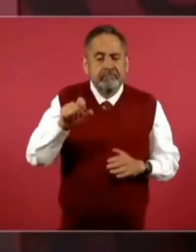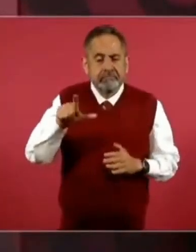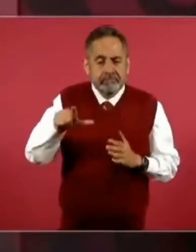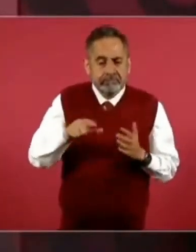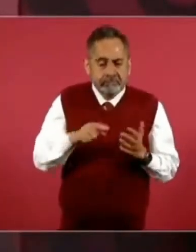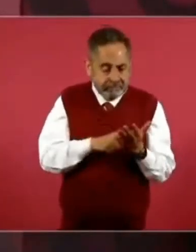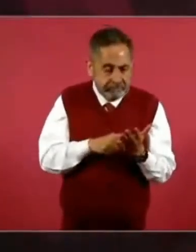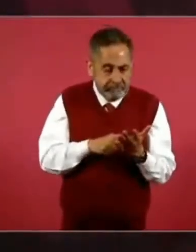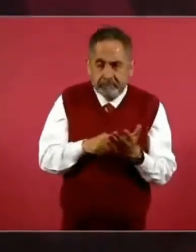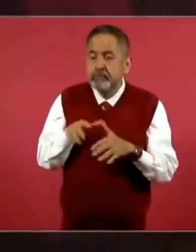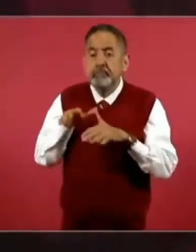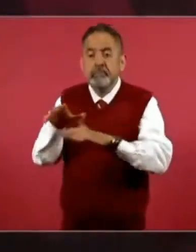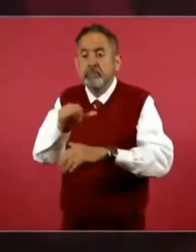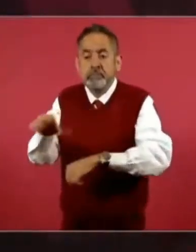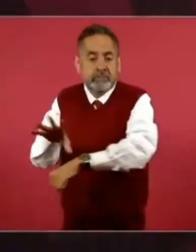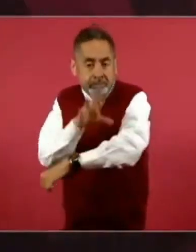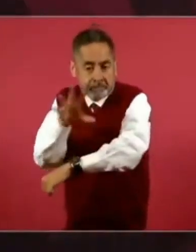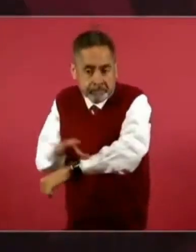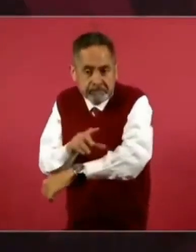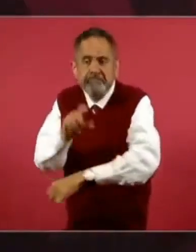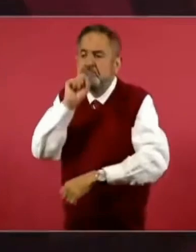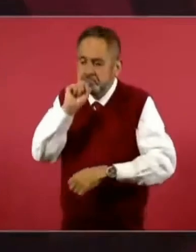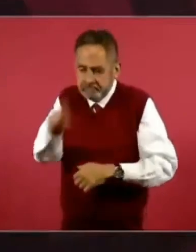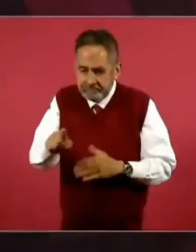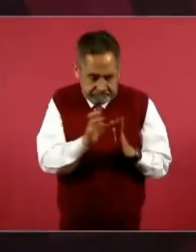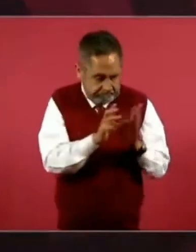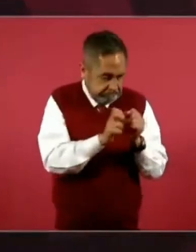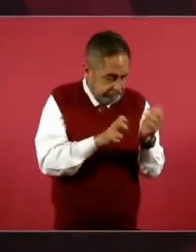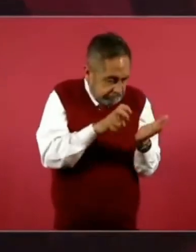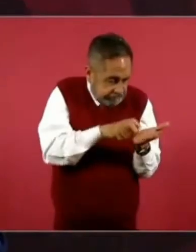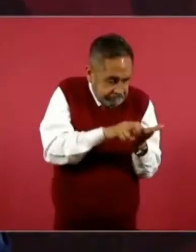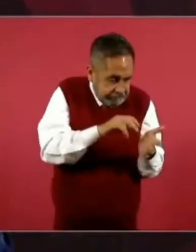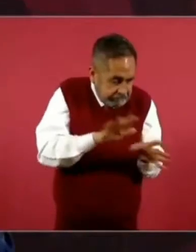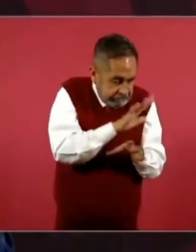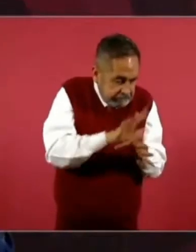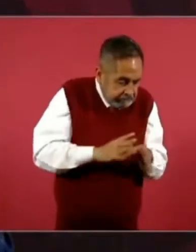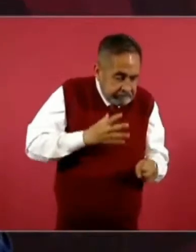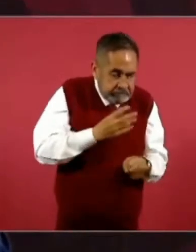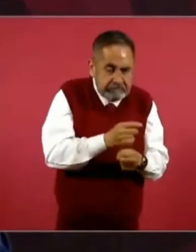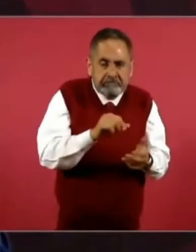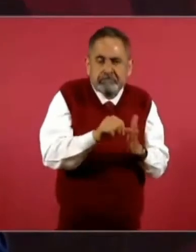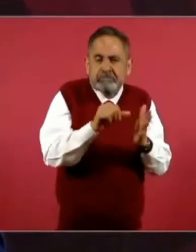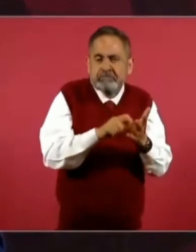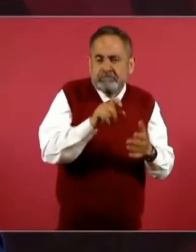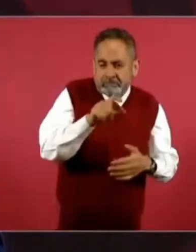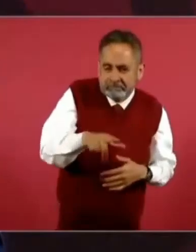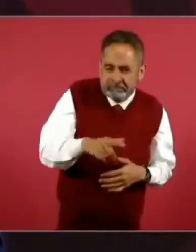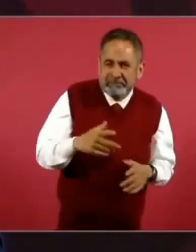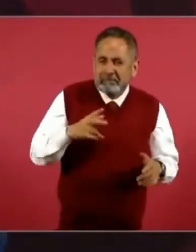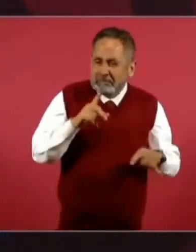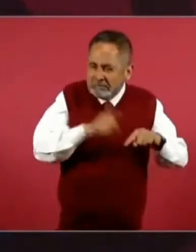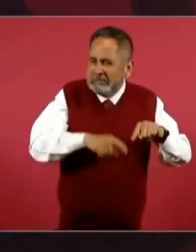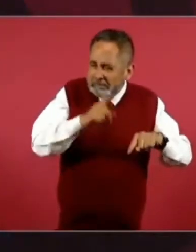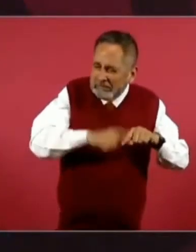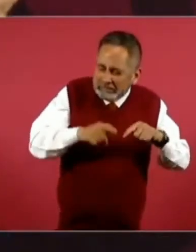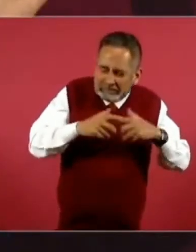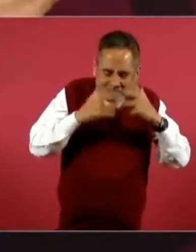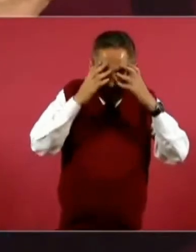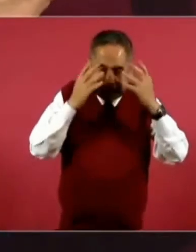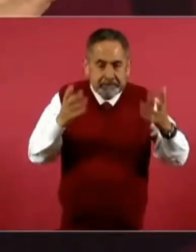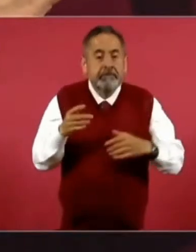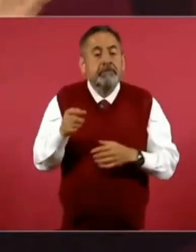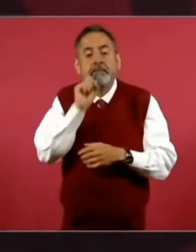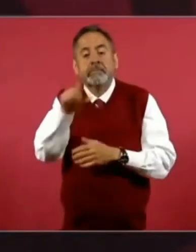El caso de la industria eléctrica se llevó a cabo también la reforma al artículo 27. En el caso del